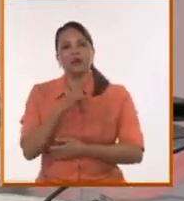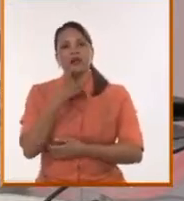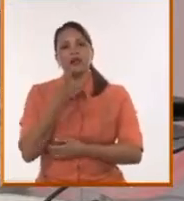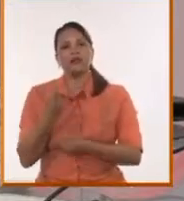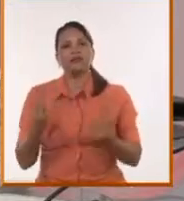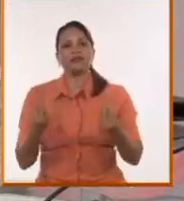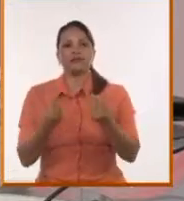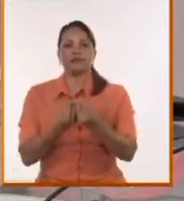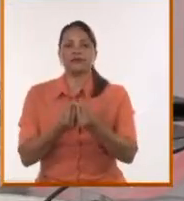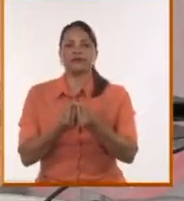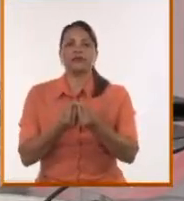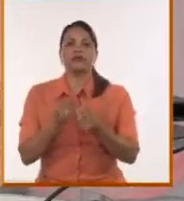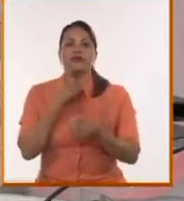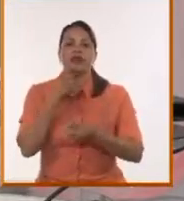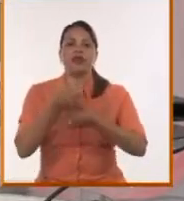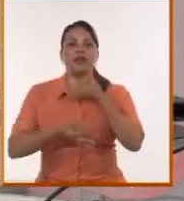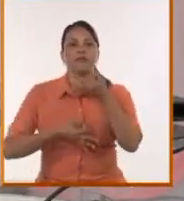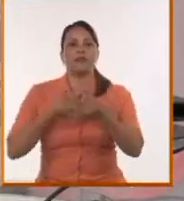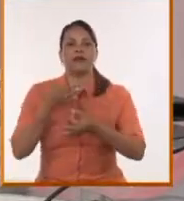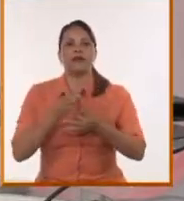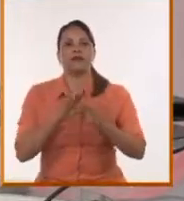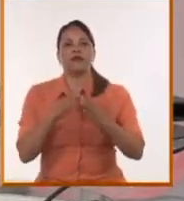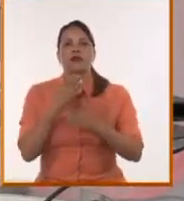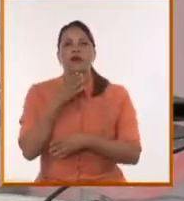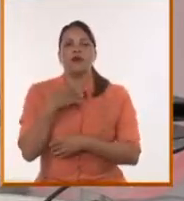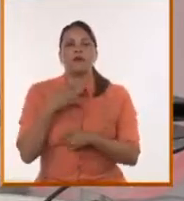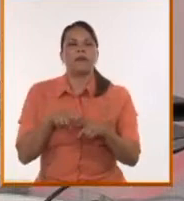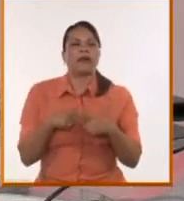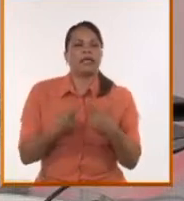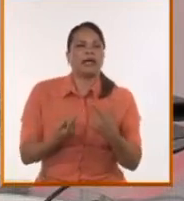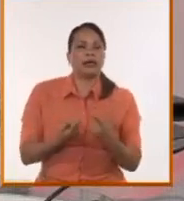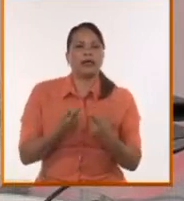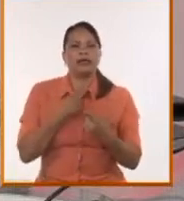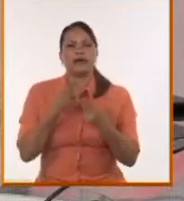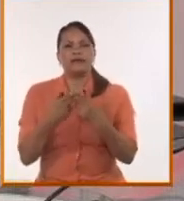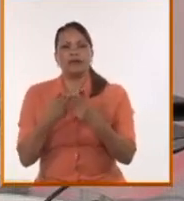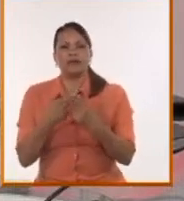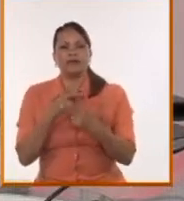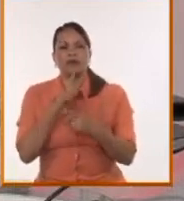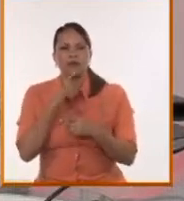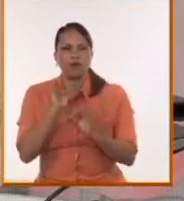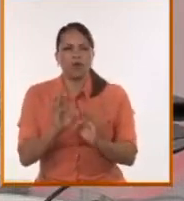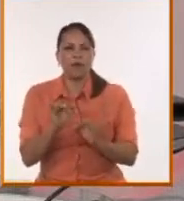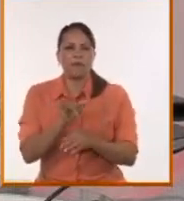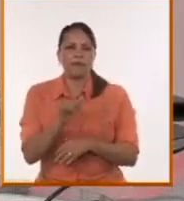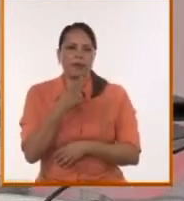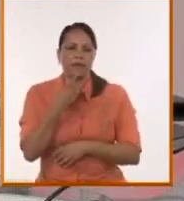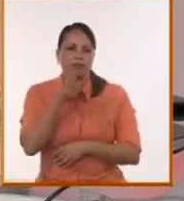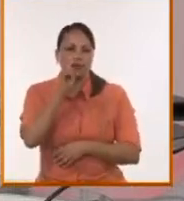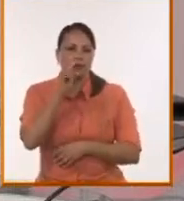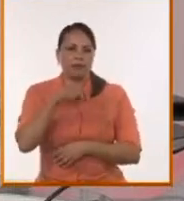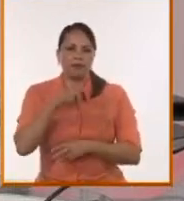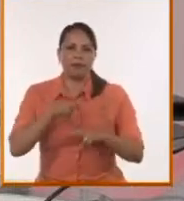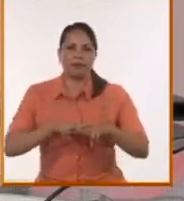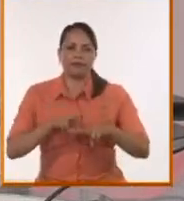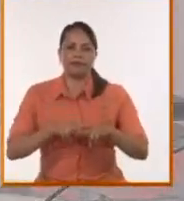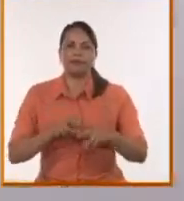estaremos también conversando de para qué y por qué eventos de este tipo que acaban de concluir en nuestra capital.